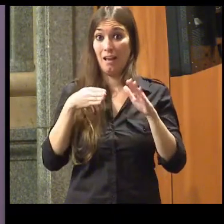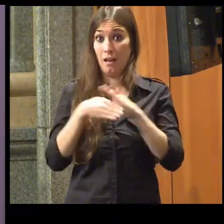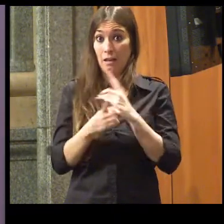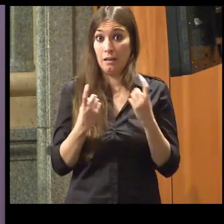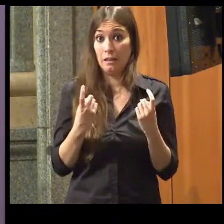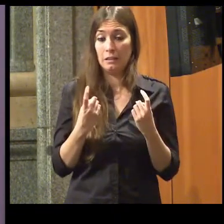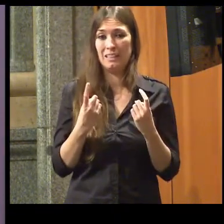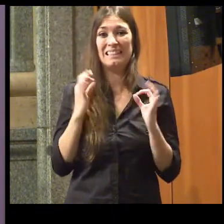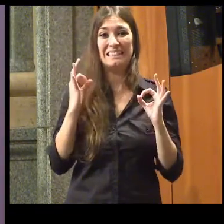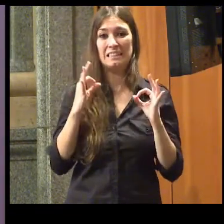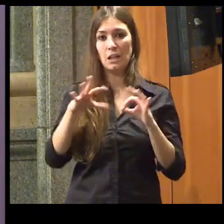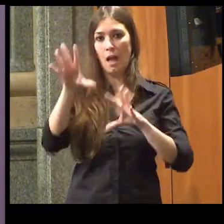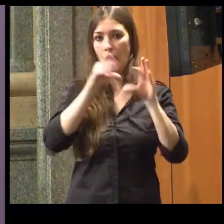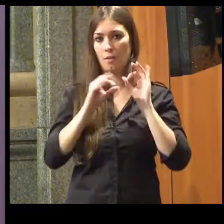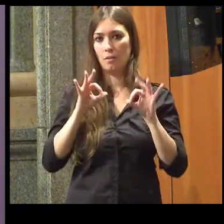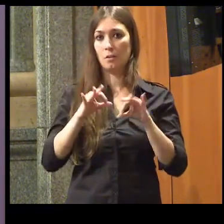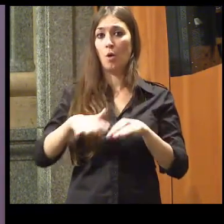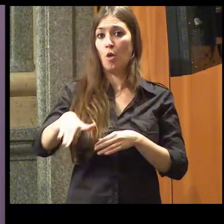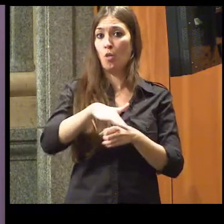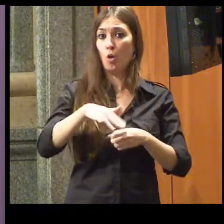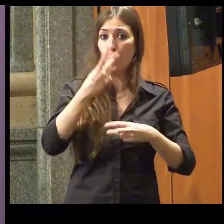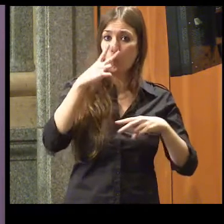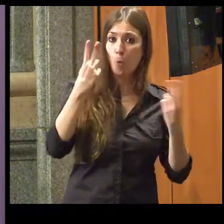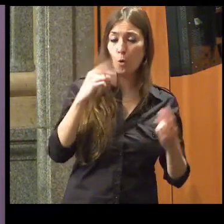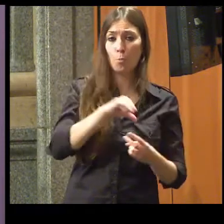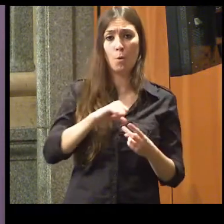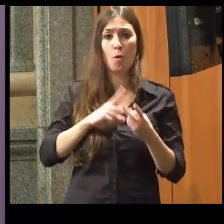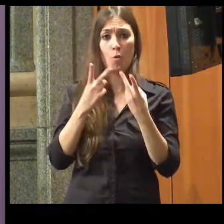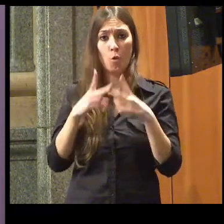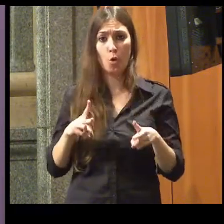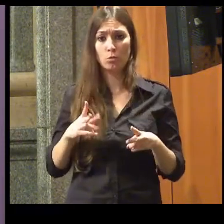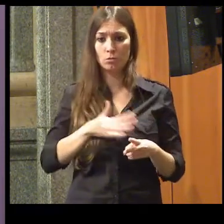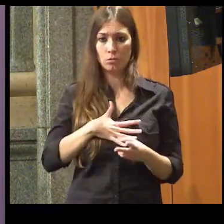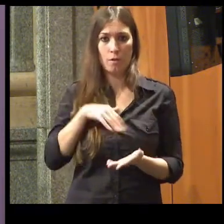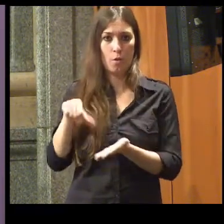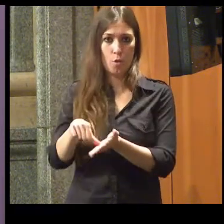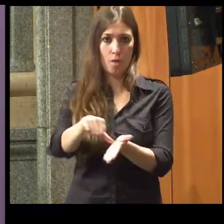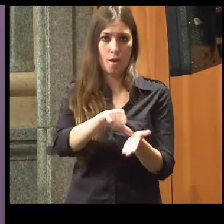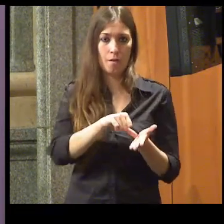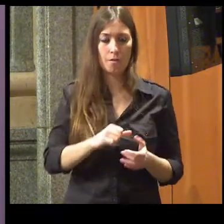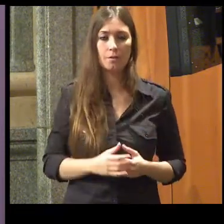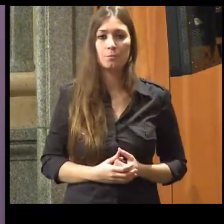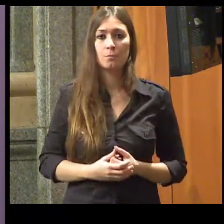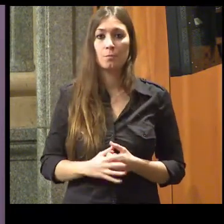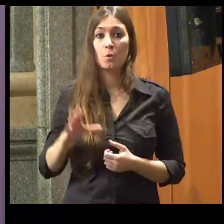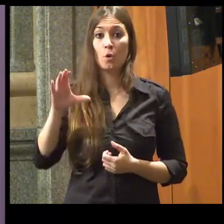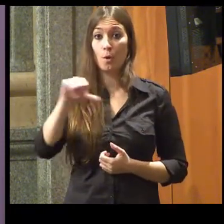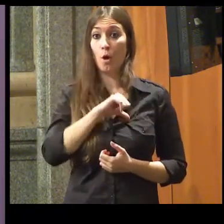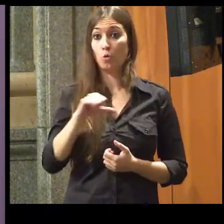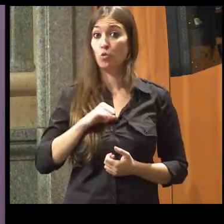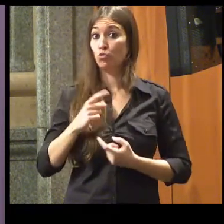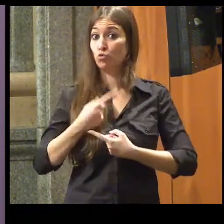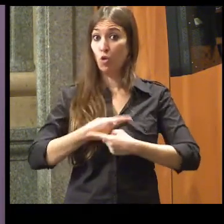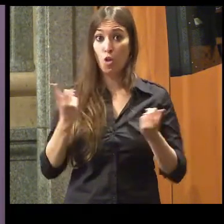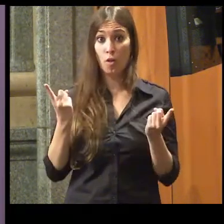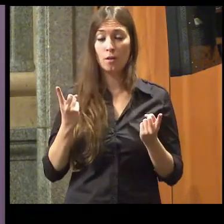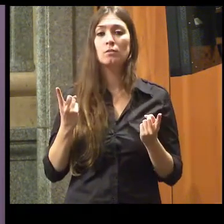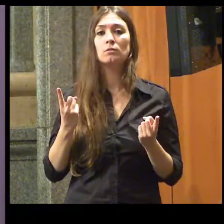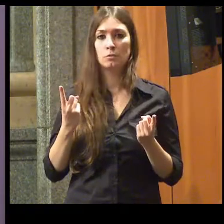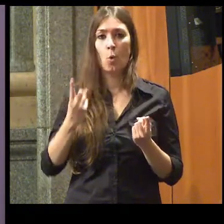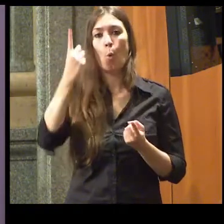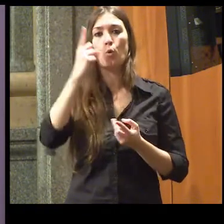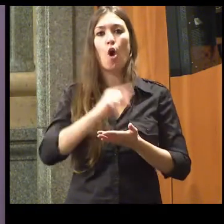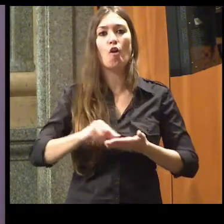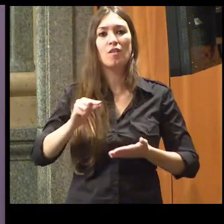cognitivas en los entornos públicos y privados de nuestras ciudades. Que todas las comunidades autónomas tengan una